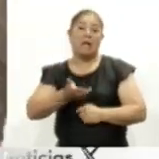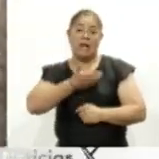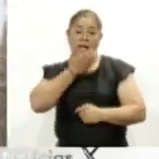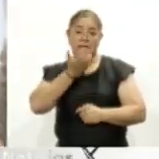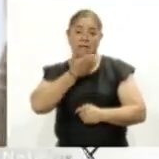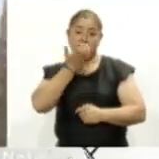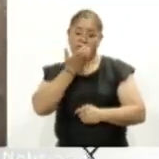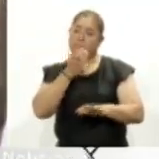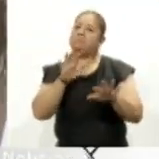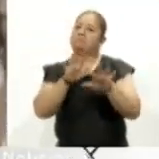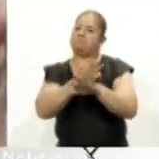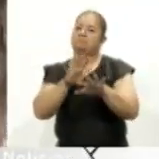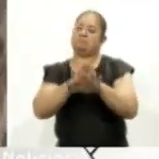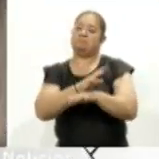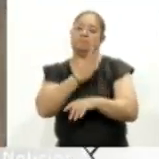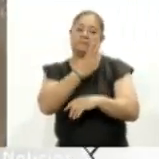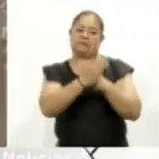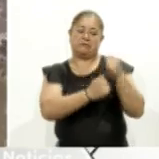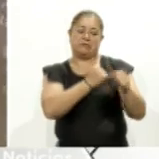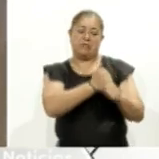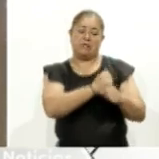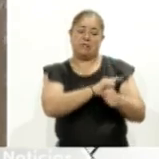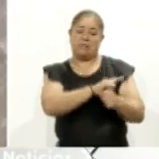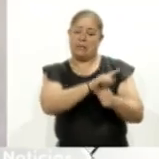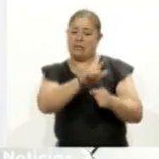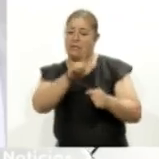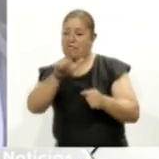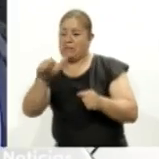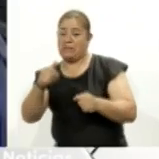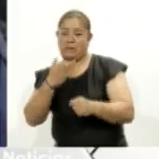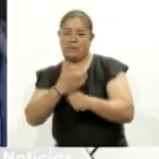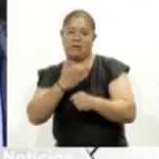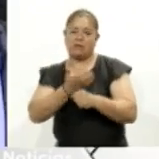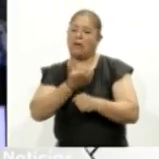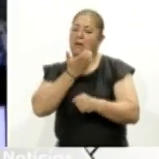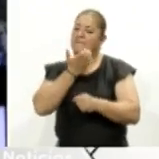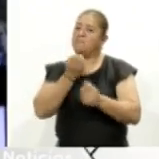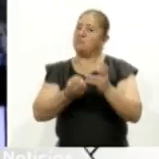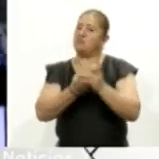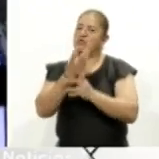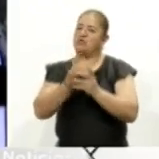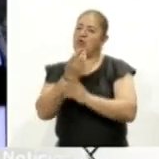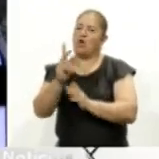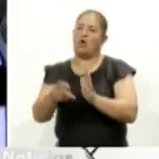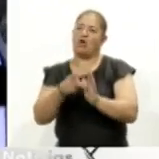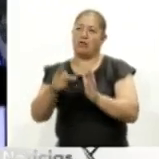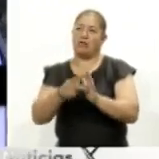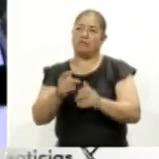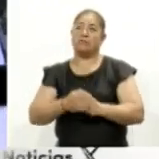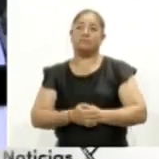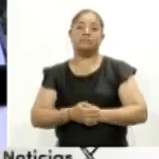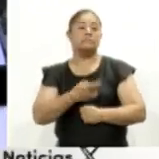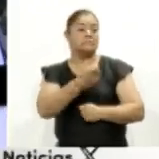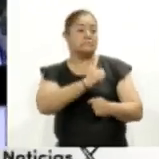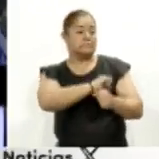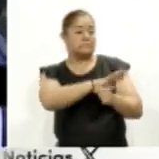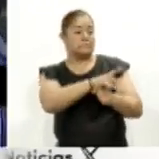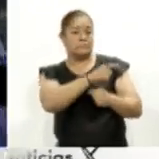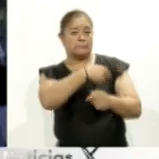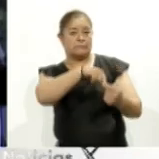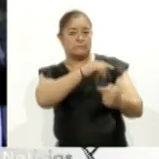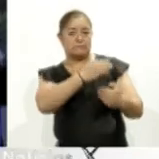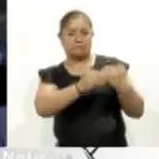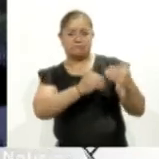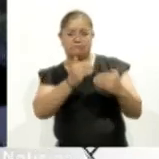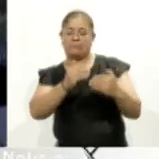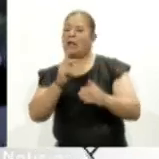las familias después de tres años apenas se retoman hábitos ya después de que pasa este proceso de la pandemia pues si hay como que hábitos